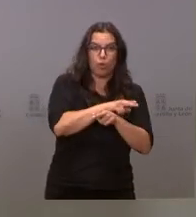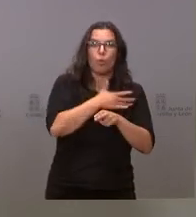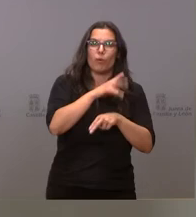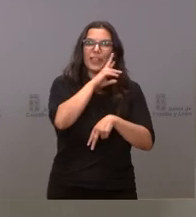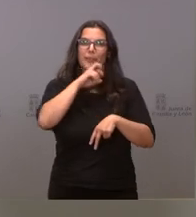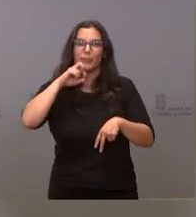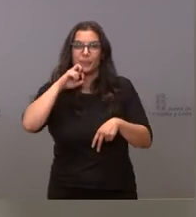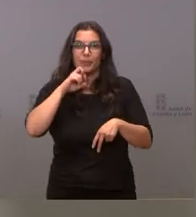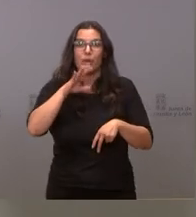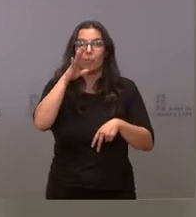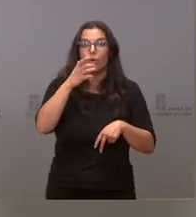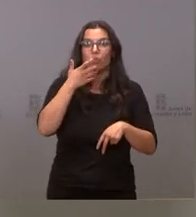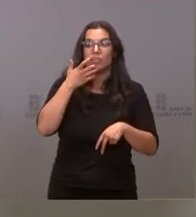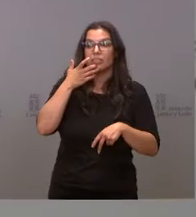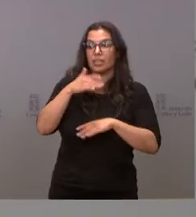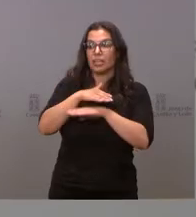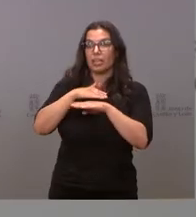intente reimplantarlo. Gracias.